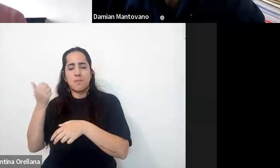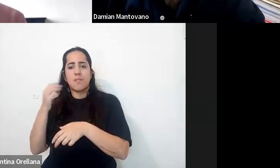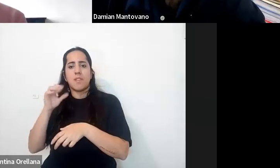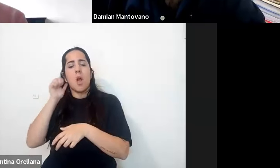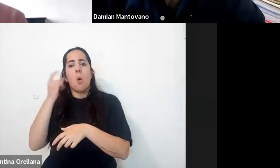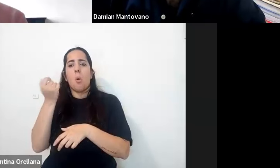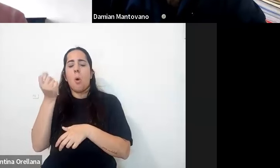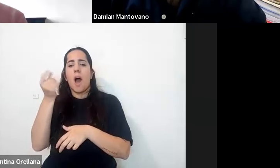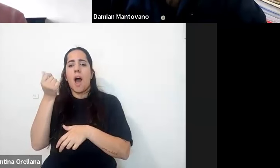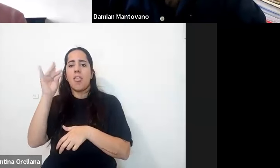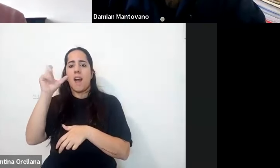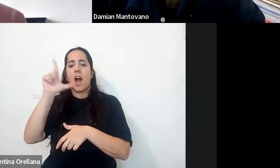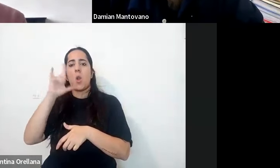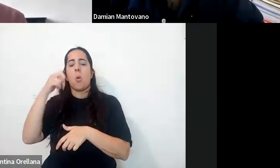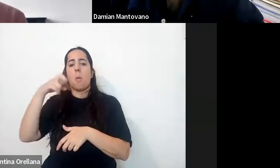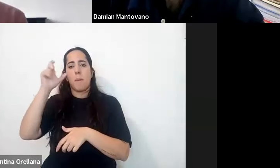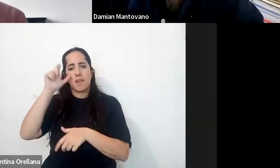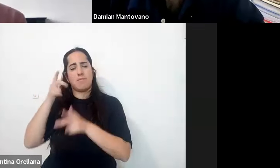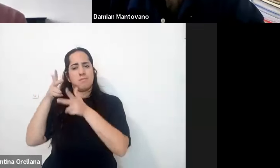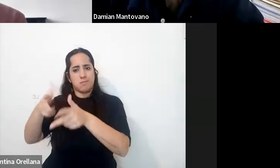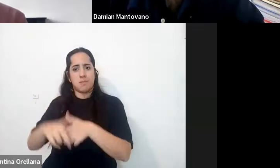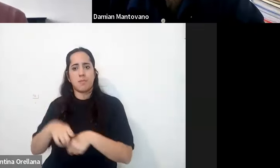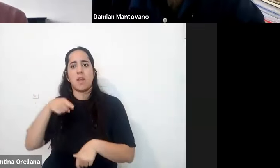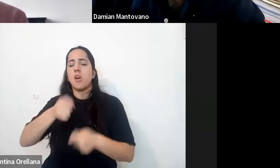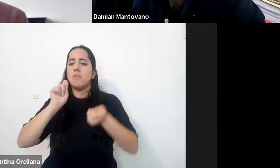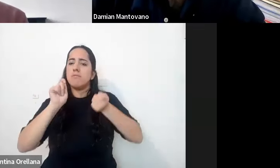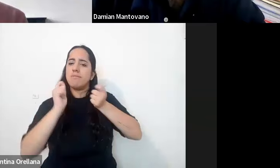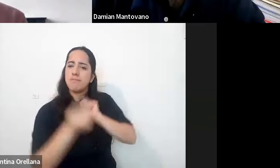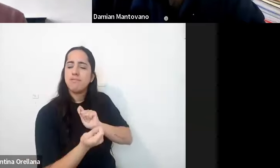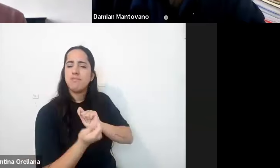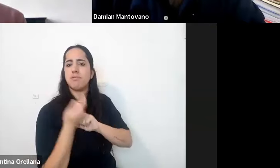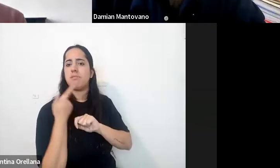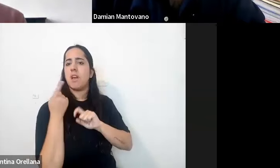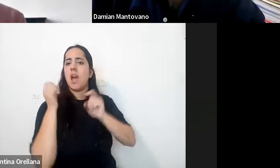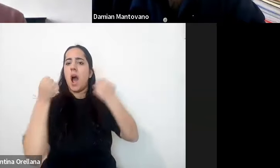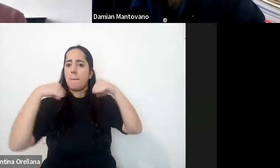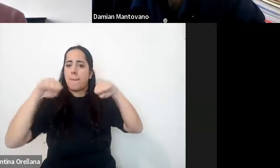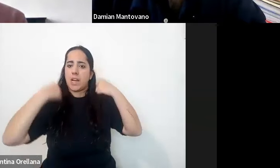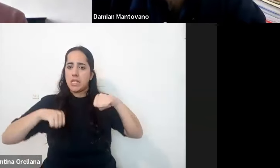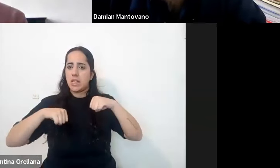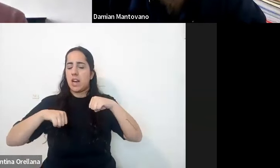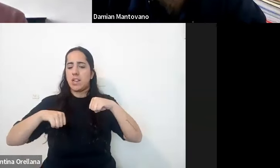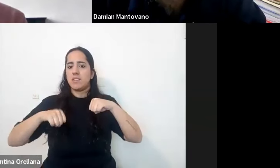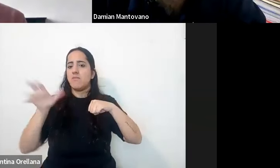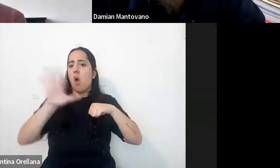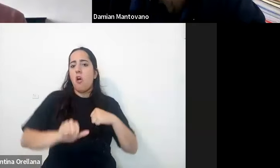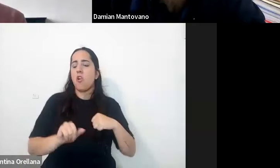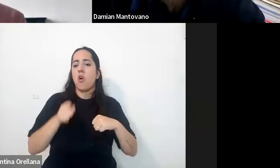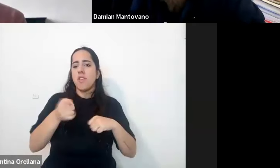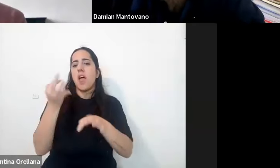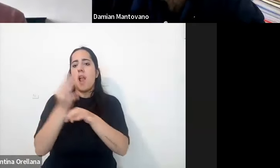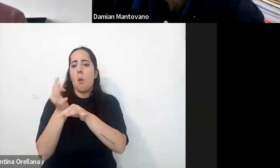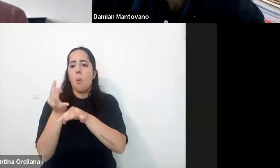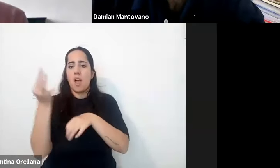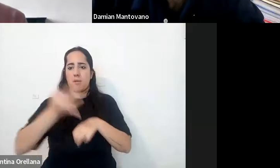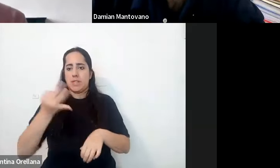de reconfigurar la formación y las prácticas cotidianas dentro de la modalidad de educación especial